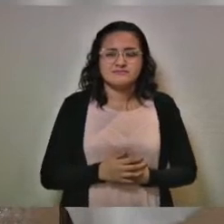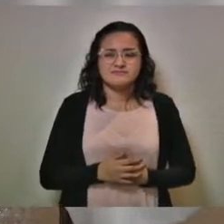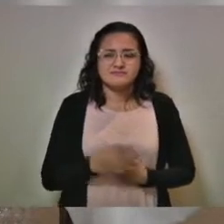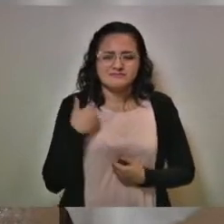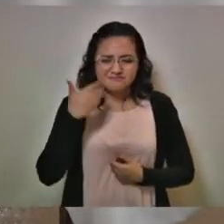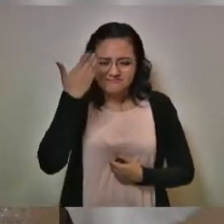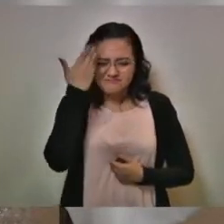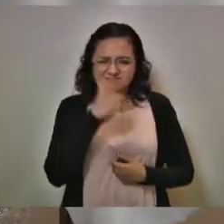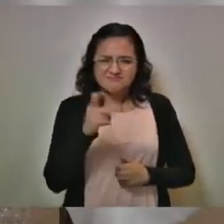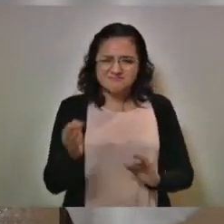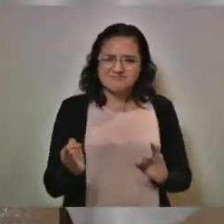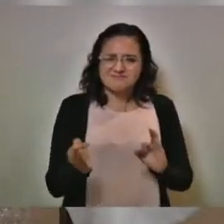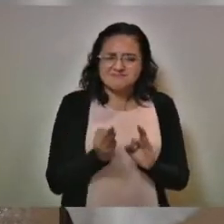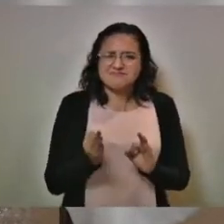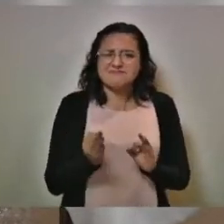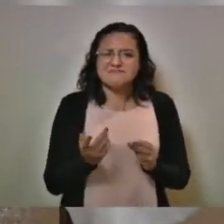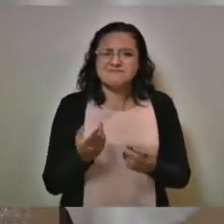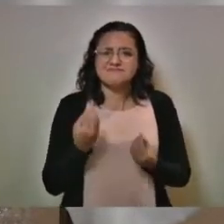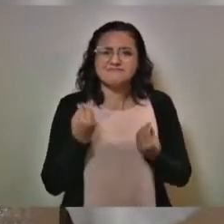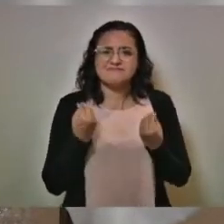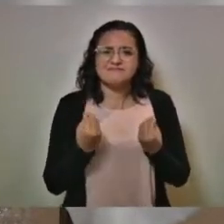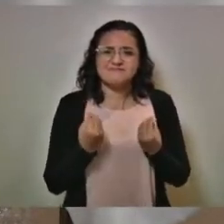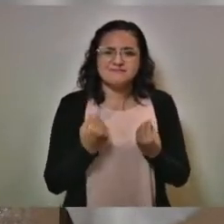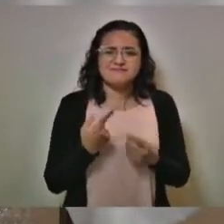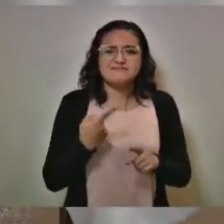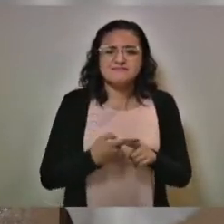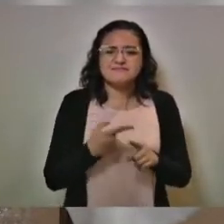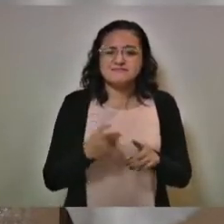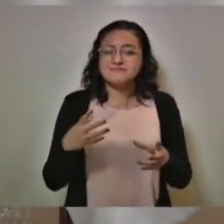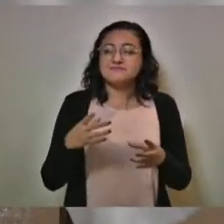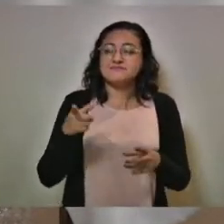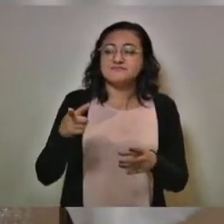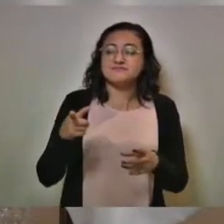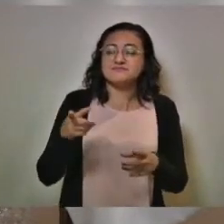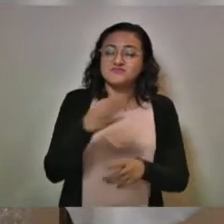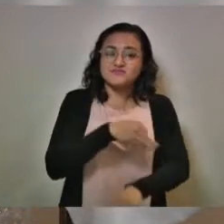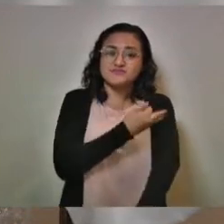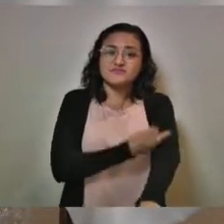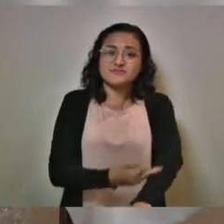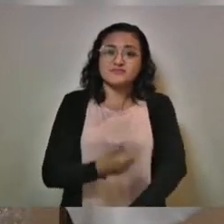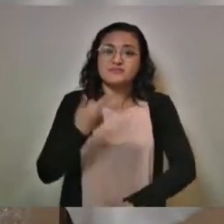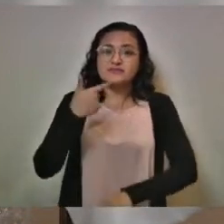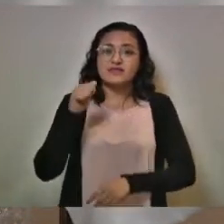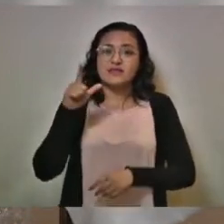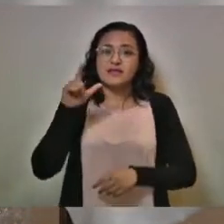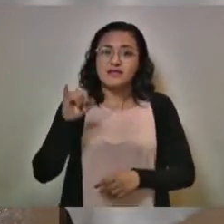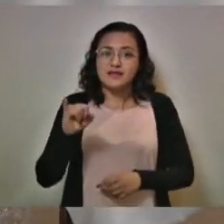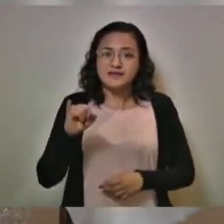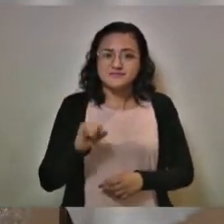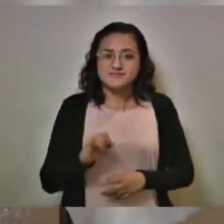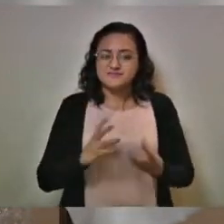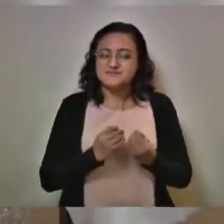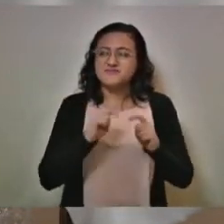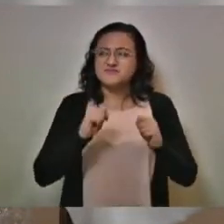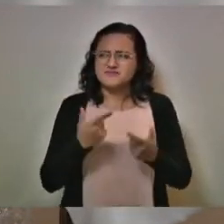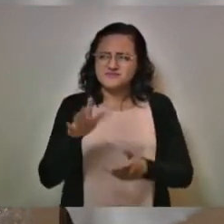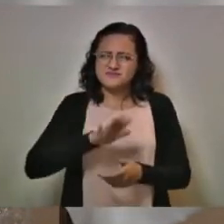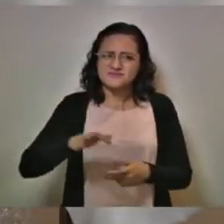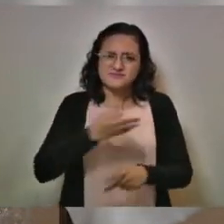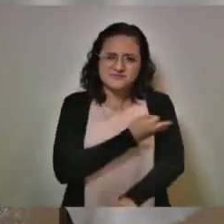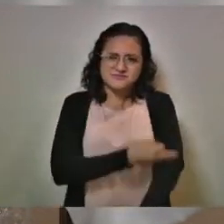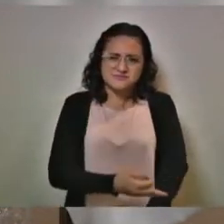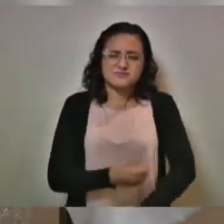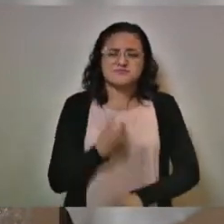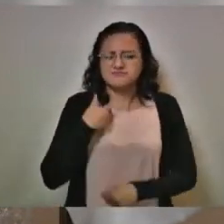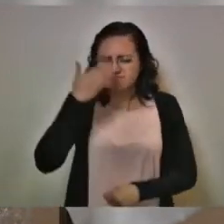sé que es muy cercano a los señores Gali, sé todo eso, eso sí lo sé. Sé